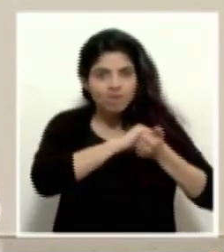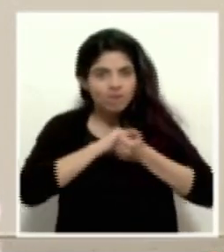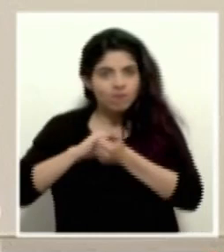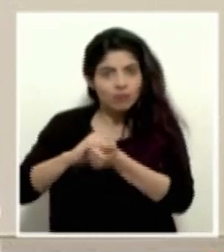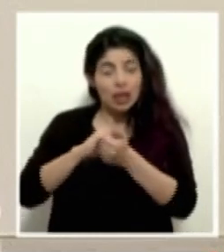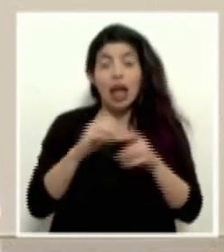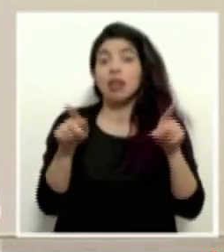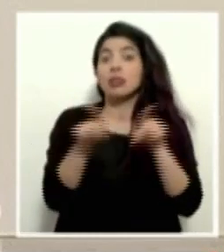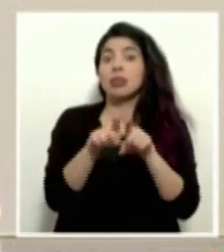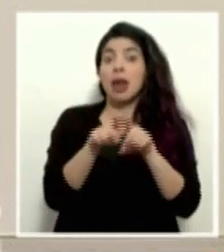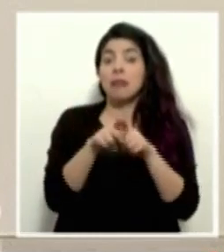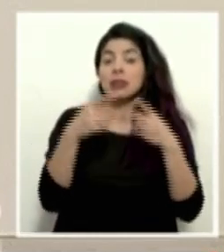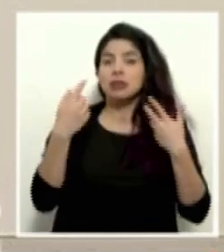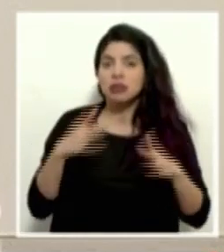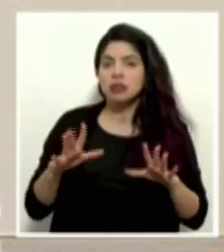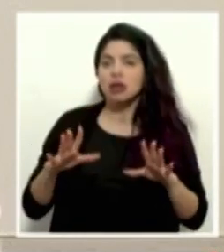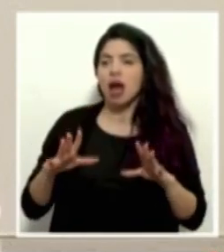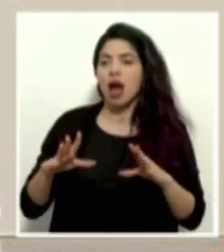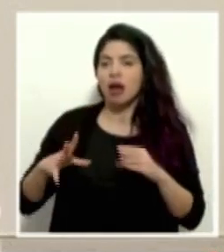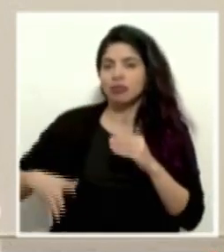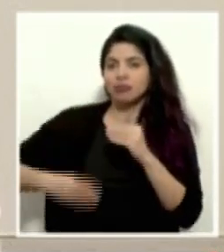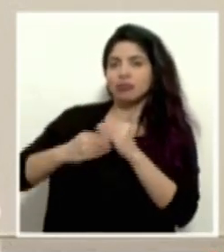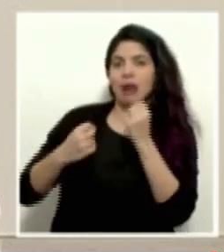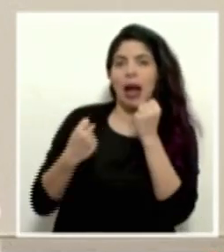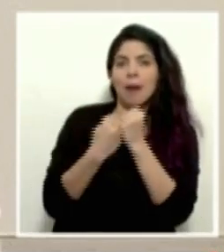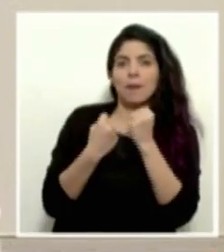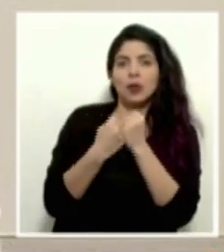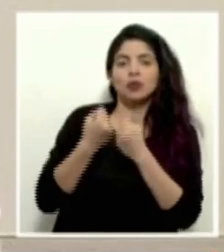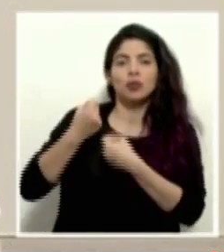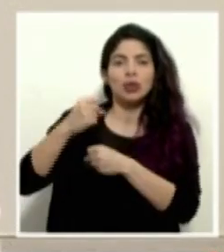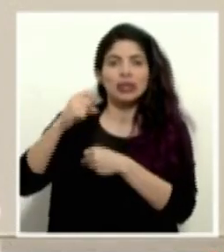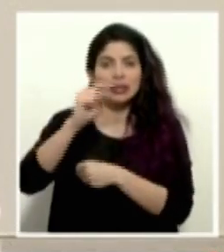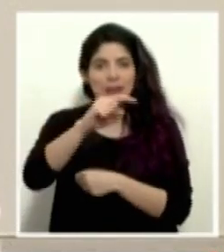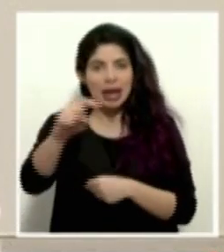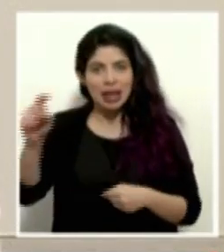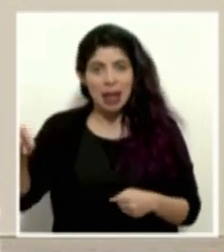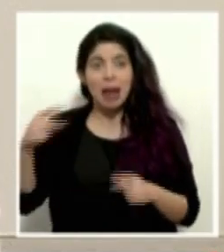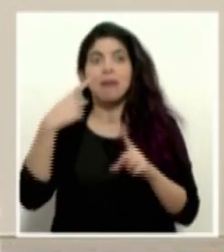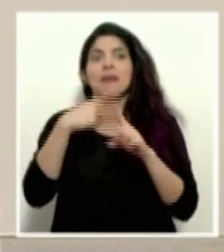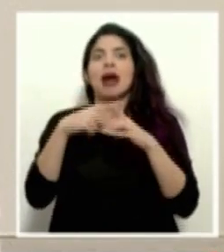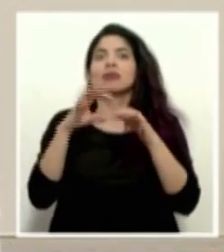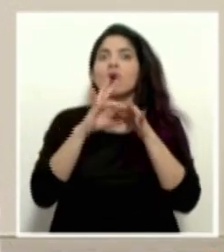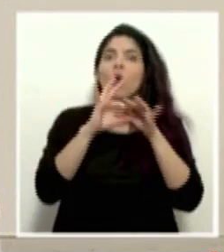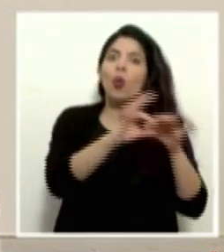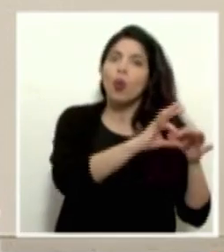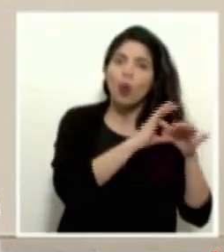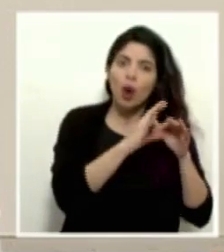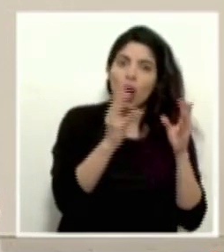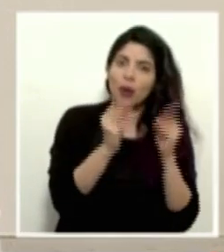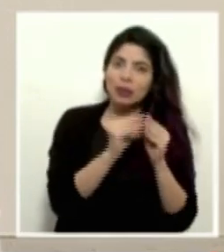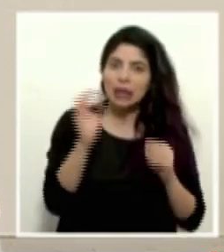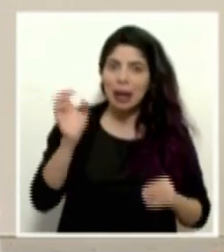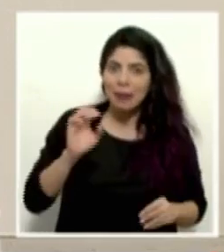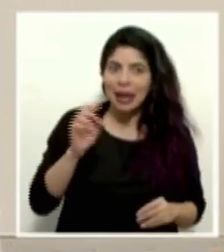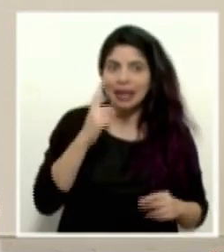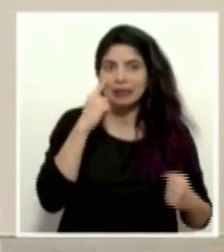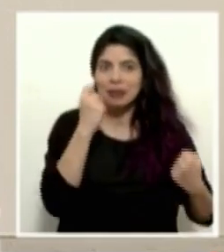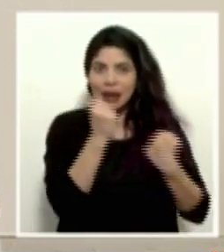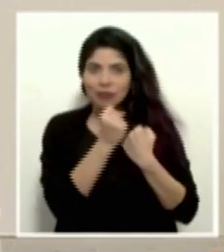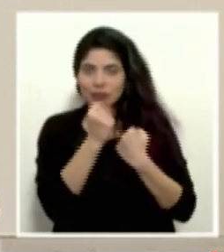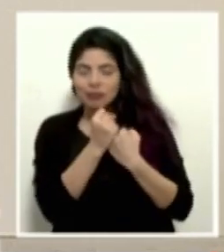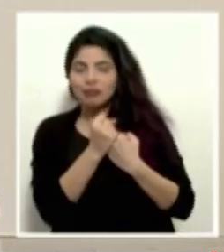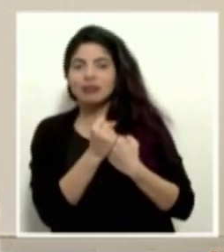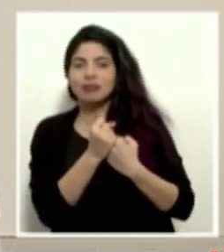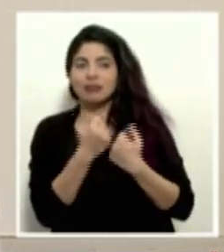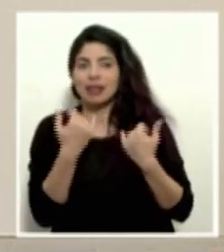además de que también ha estado sumándose todo lo que es el apoyo municipal y eventualmente toda la coordinación que ha estado haciendo la Comisión de Emergencias para ir sumando.